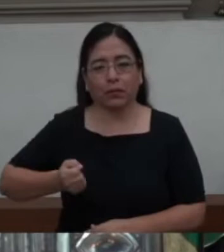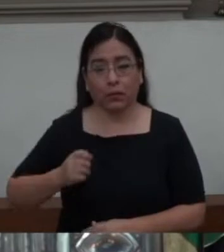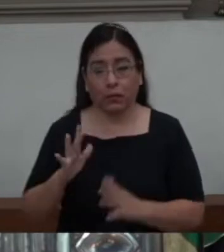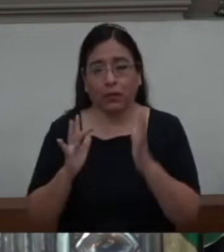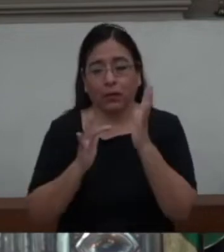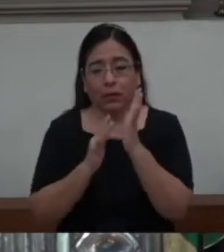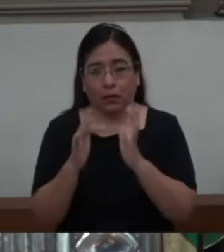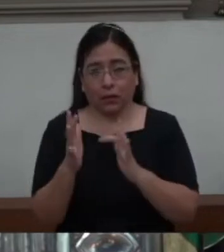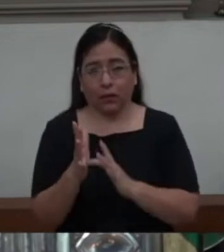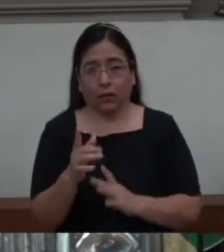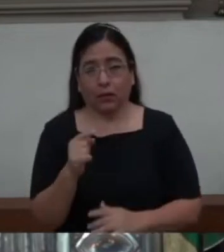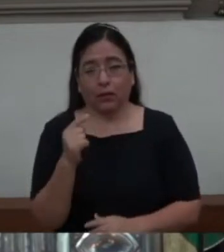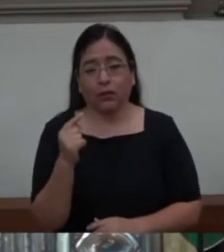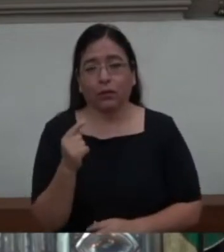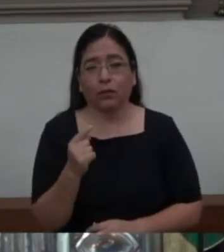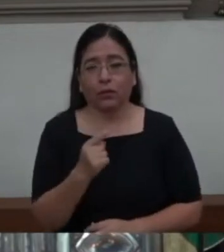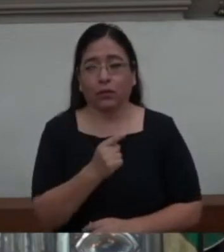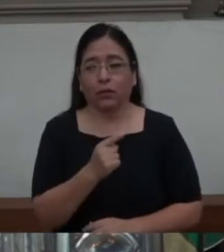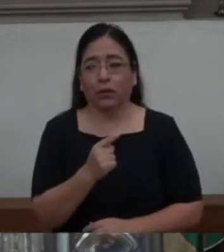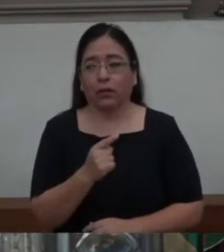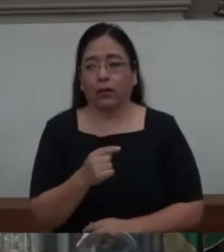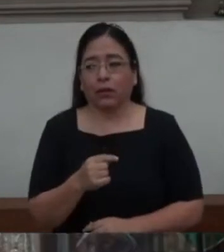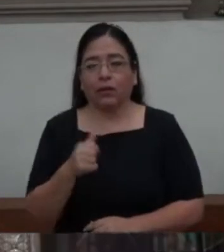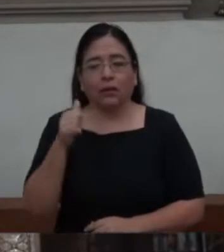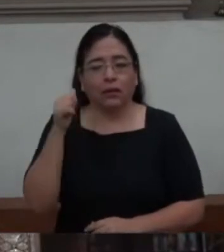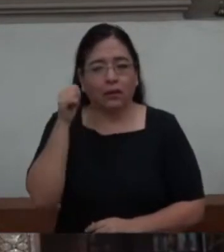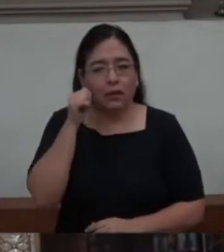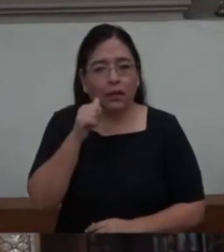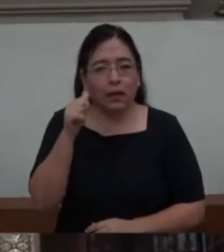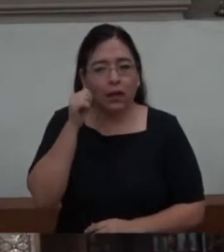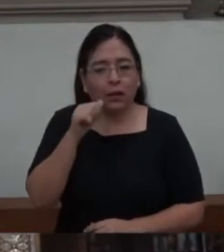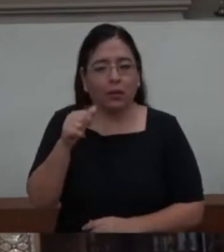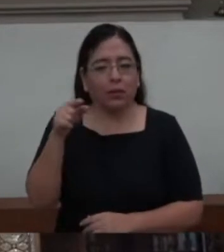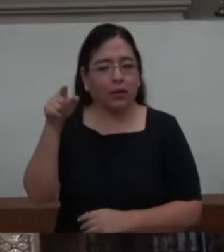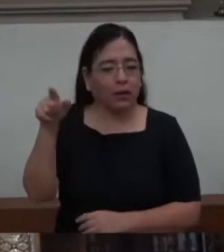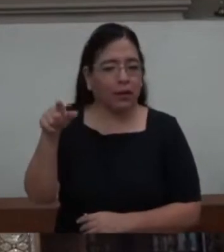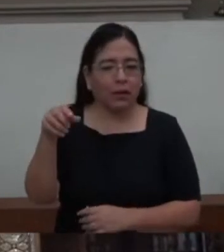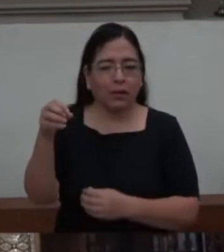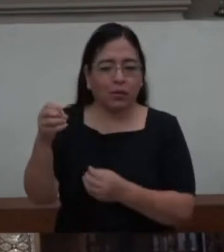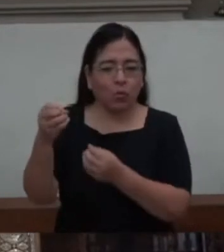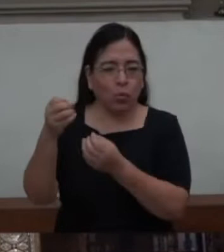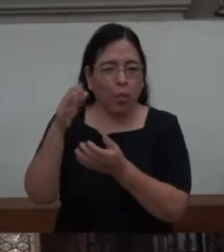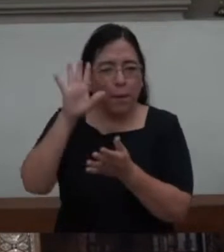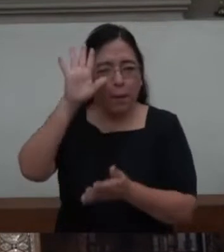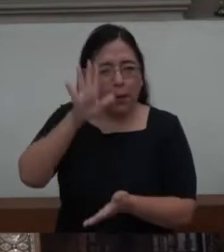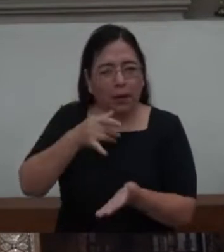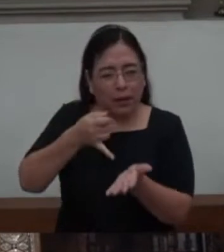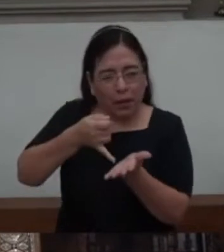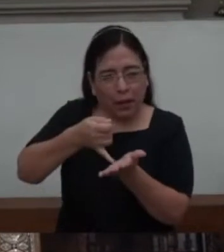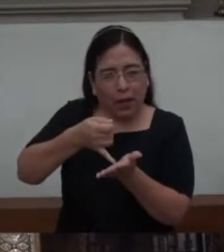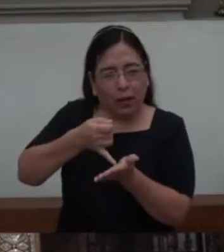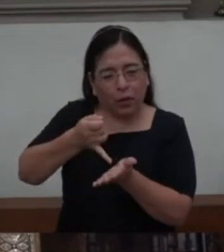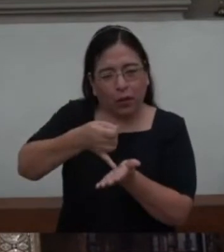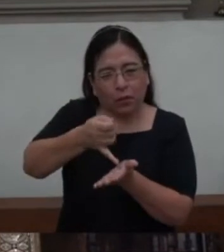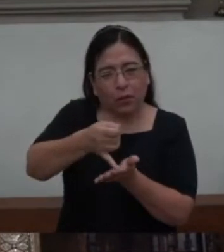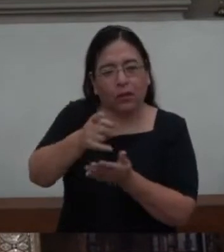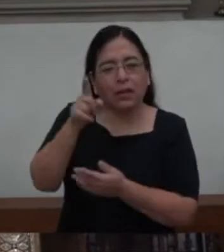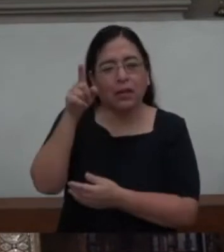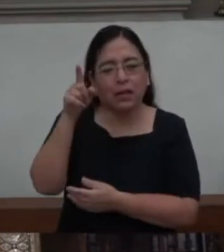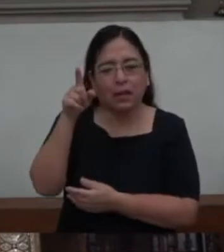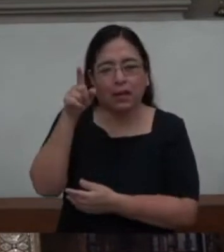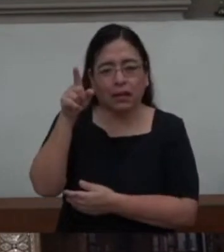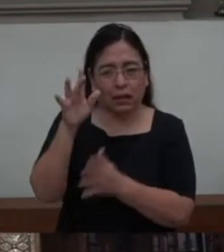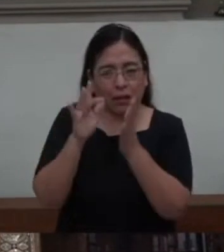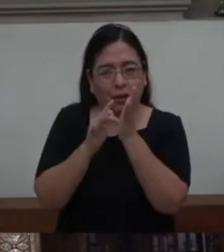el buen sembrador. Él es también el buen pescador.